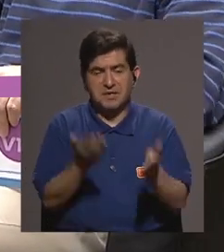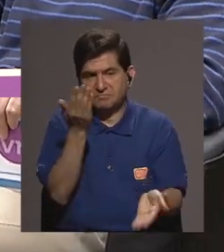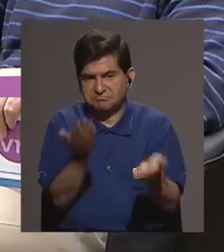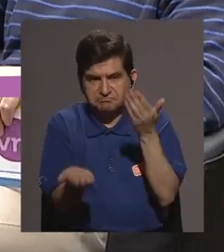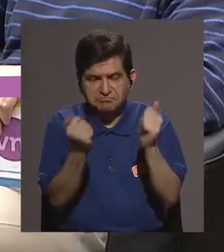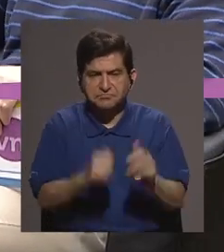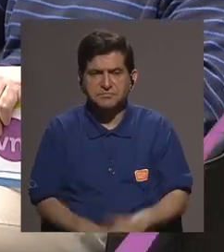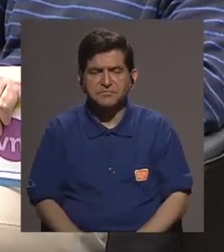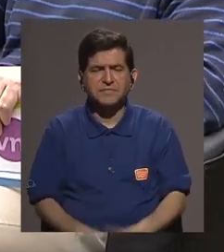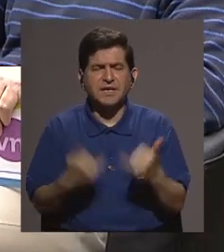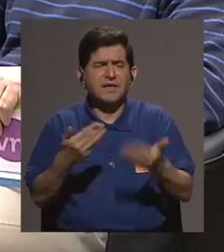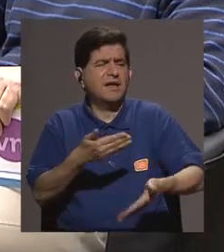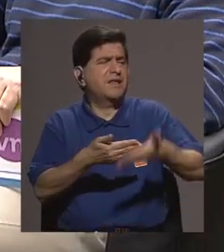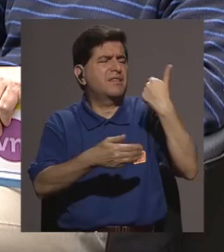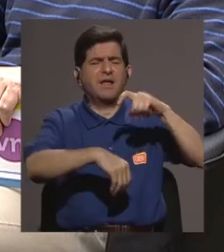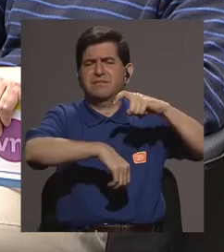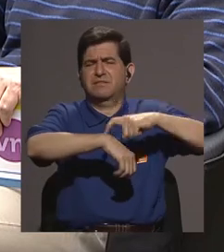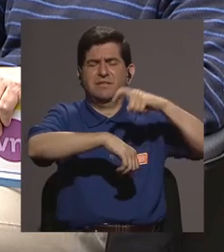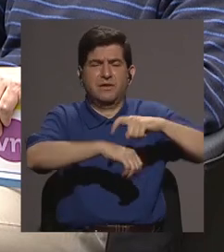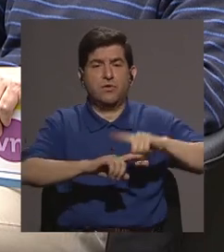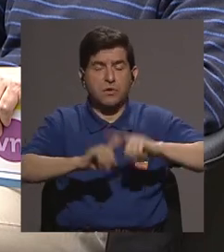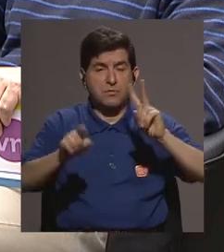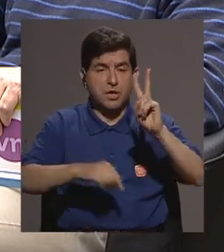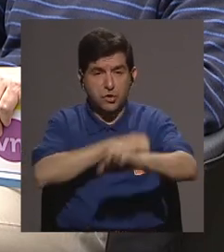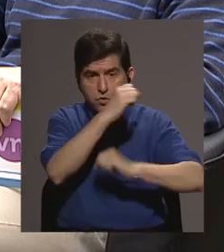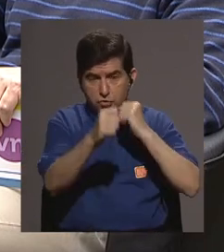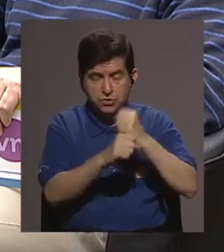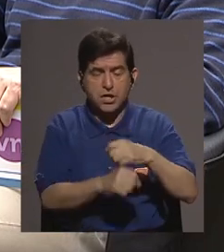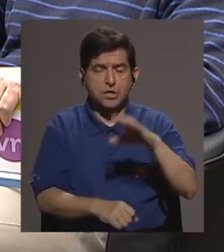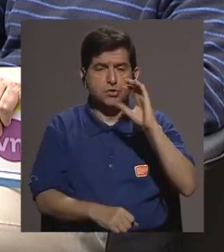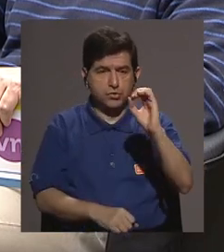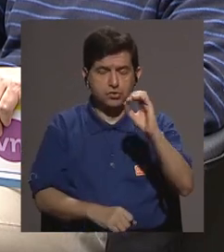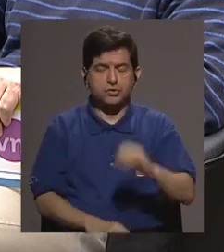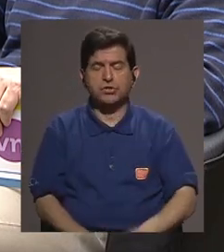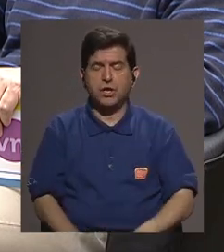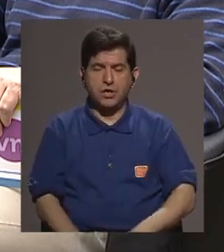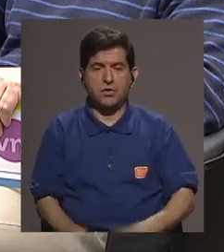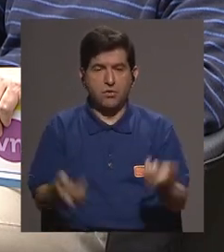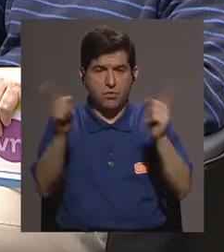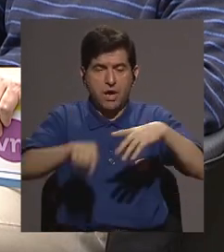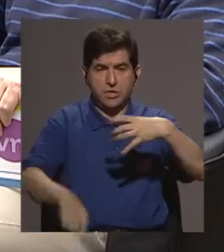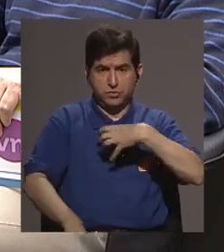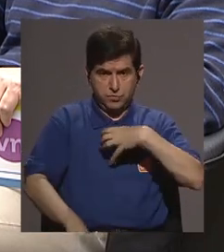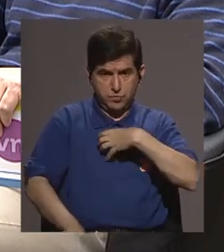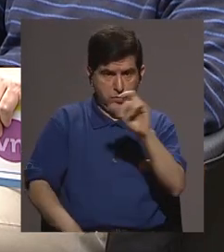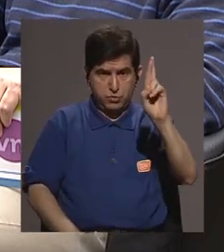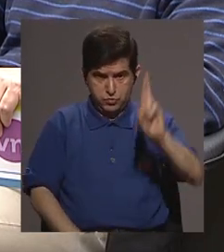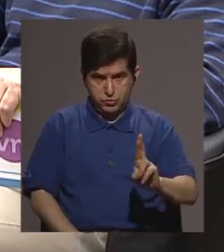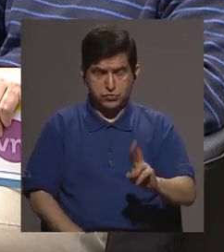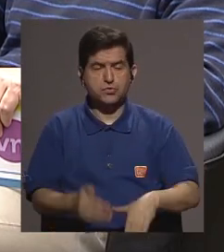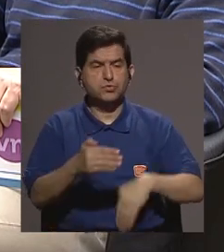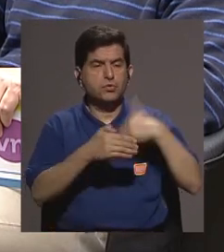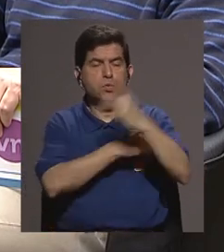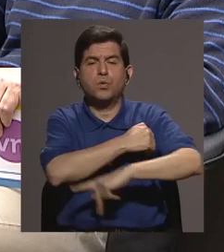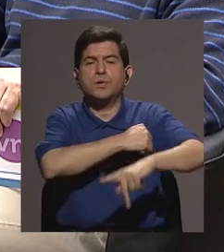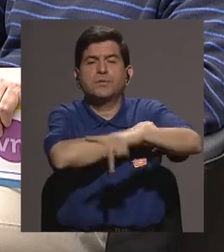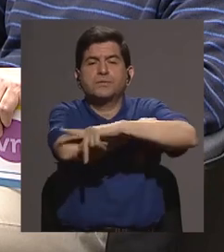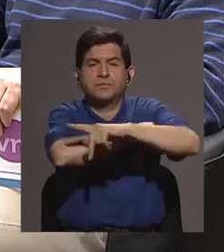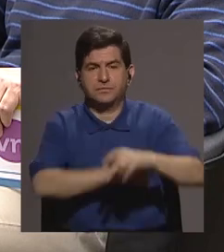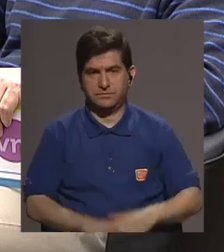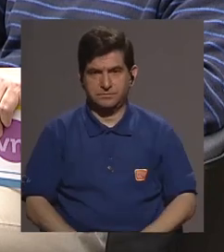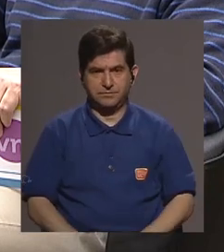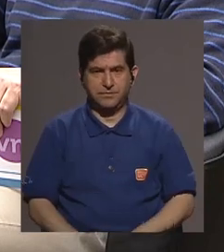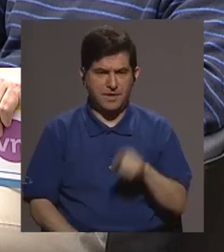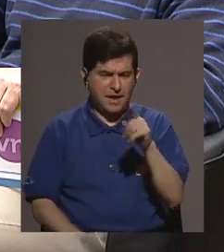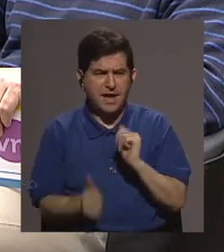¿verdad? de hace muchísimo tiempo pero dos años con cero transmisión autóctona por decirlo así de alguna manera luego hay un país